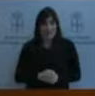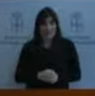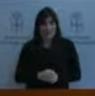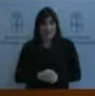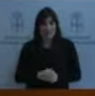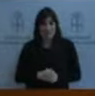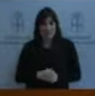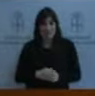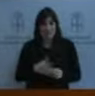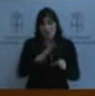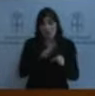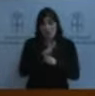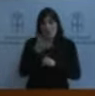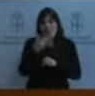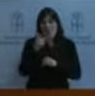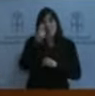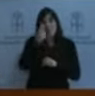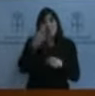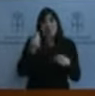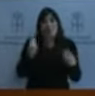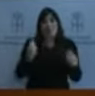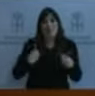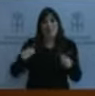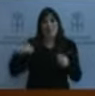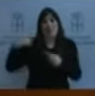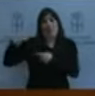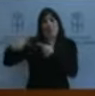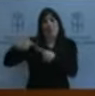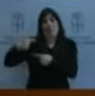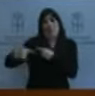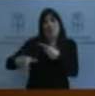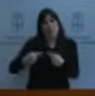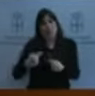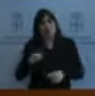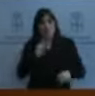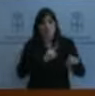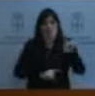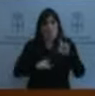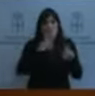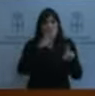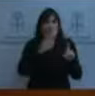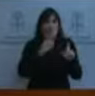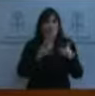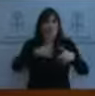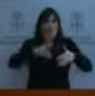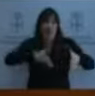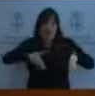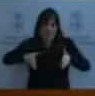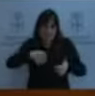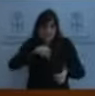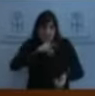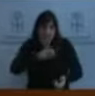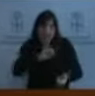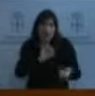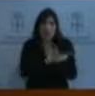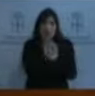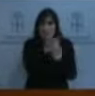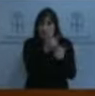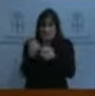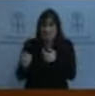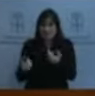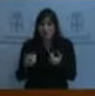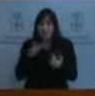aislamiento, las malas comunicaciones, la falta de servicios puede haber, etcétera, en el siglo XXI hay una que es fundamental, que es